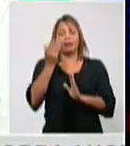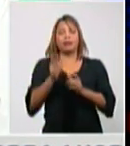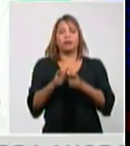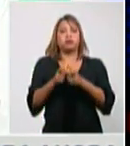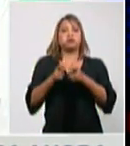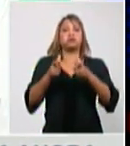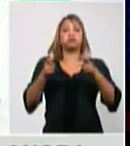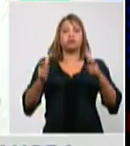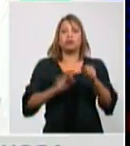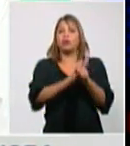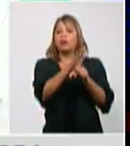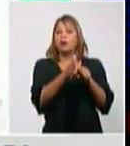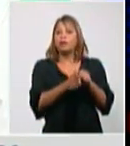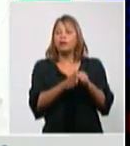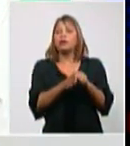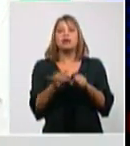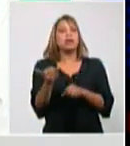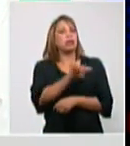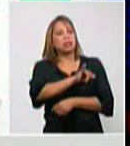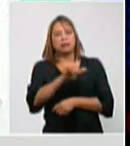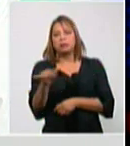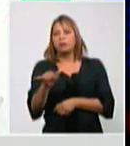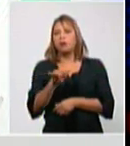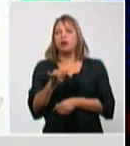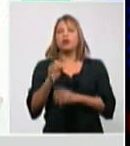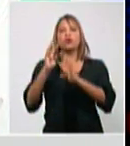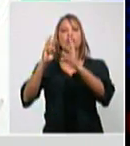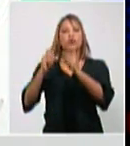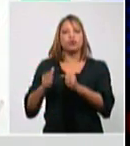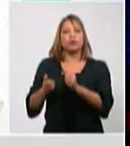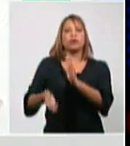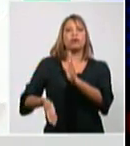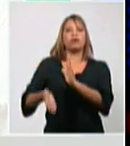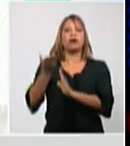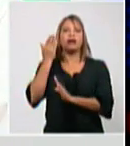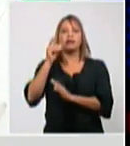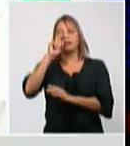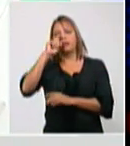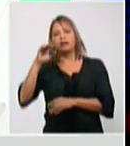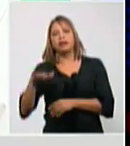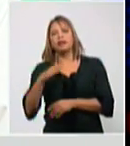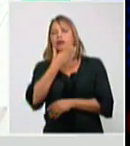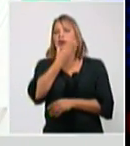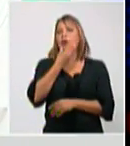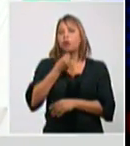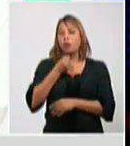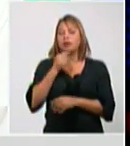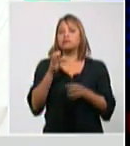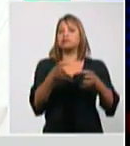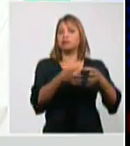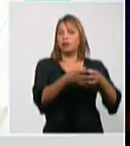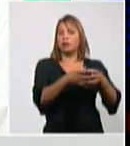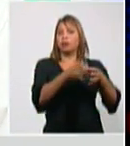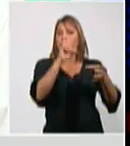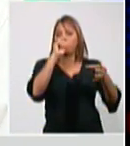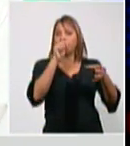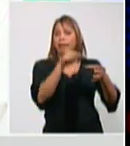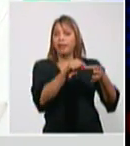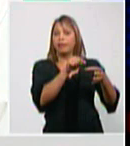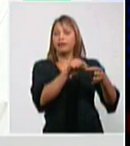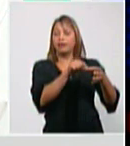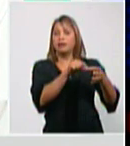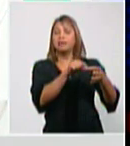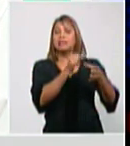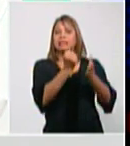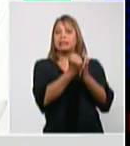pues también hay un número elevado de niños de jóvenes en estos grupos de edades activos estamos